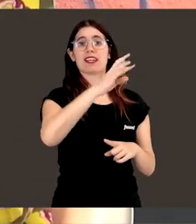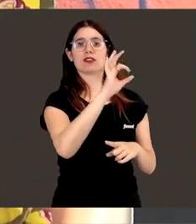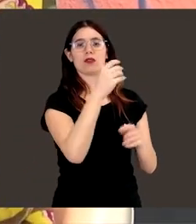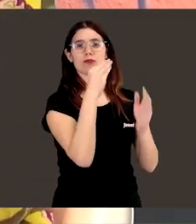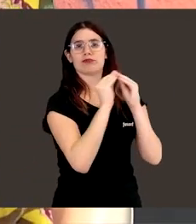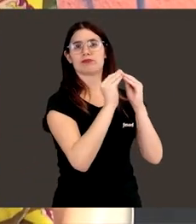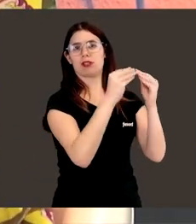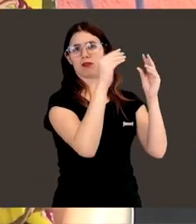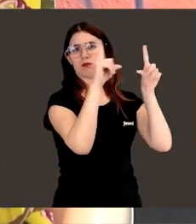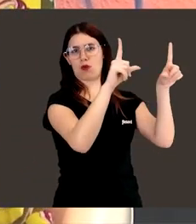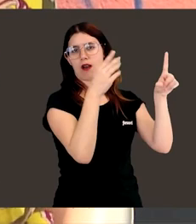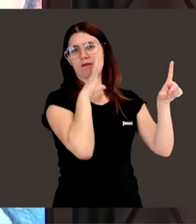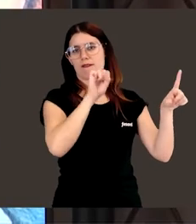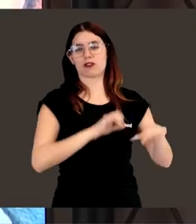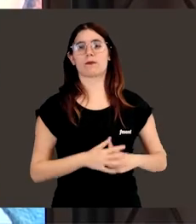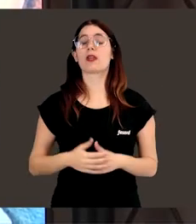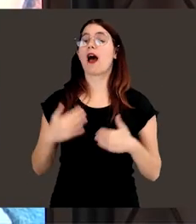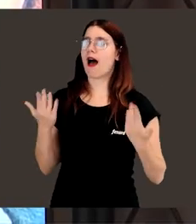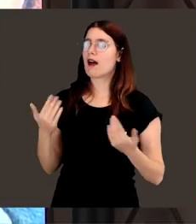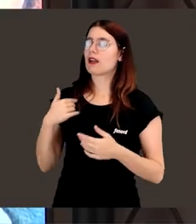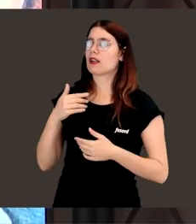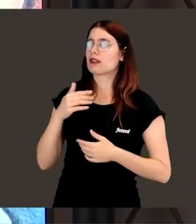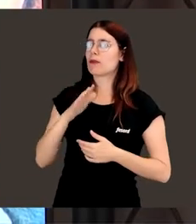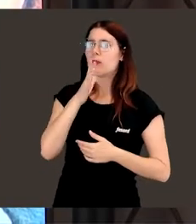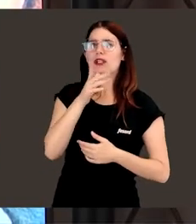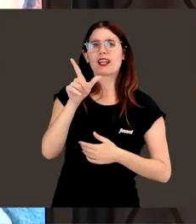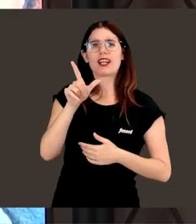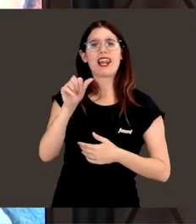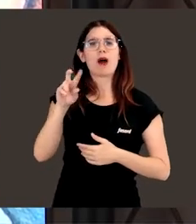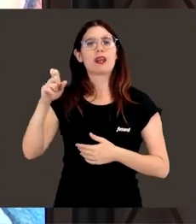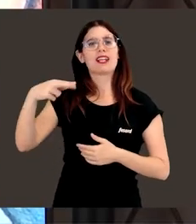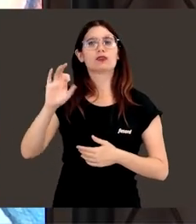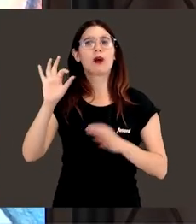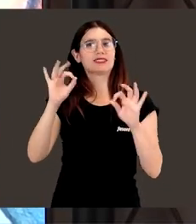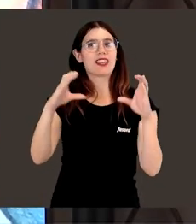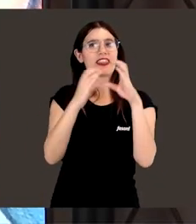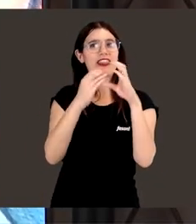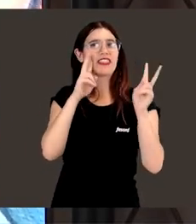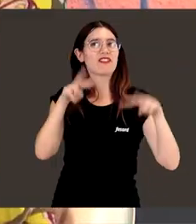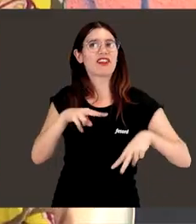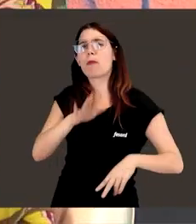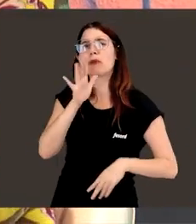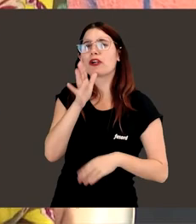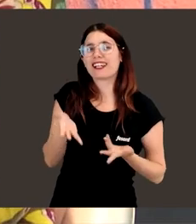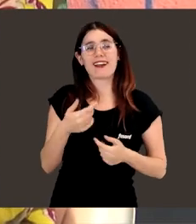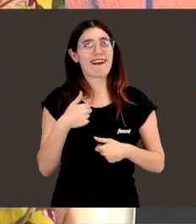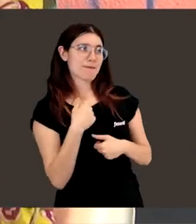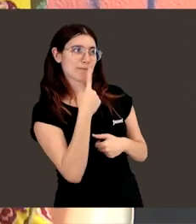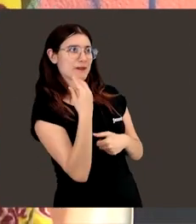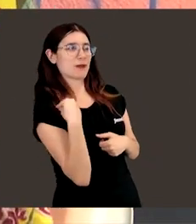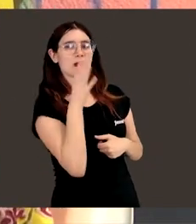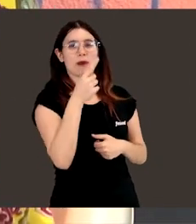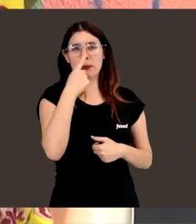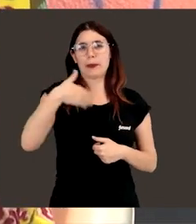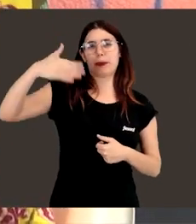maravilloso. ¿Y por qué Laura Lechuga es científica? Bueno, eso es una pregunta, quizás, porque desde muy